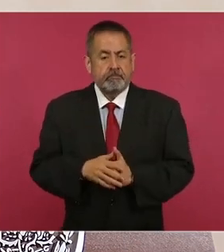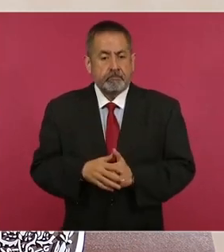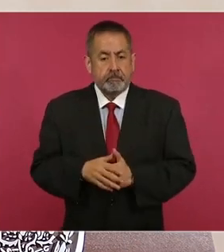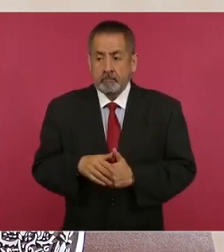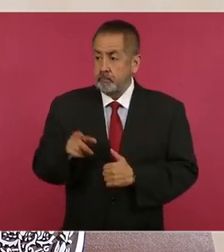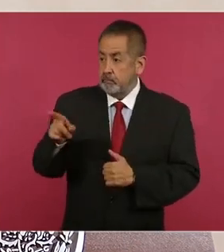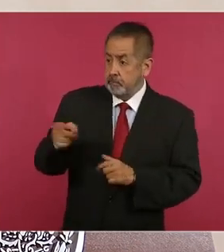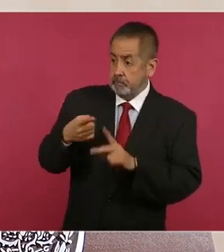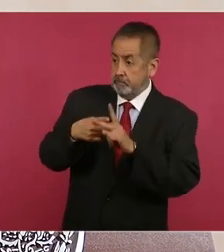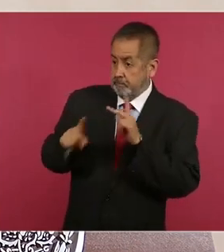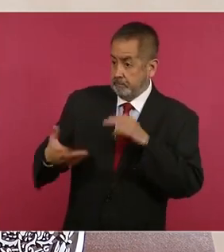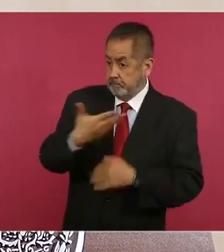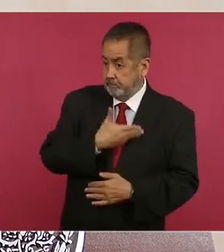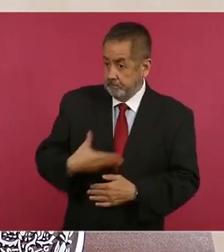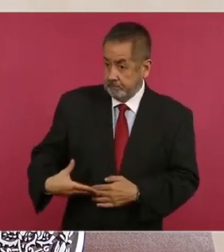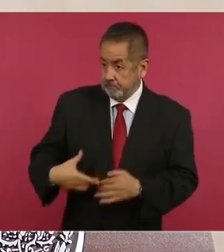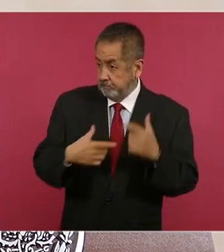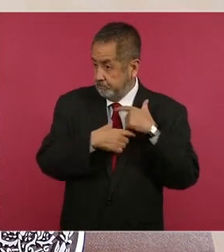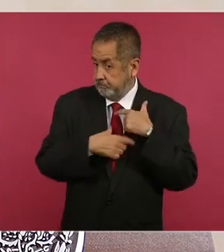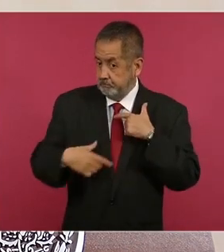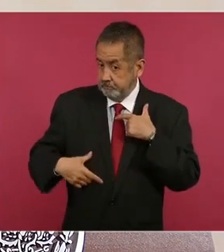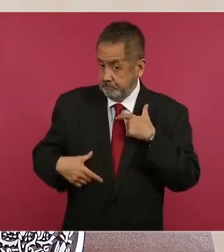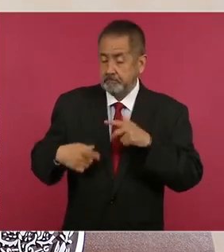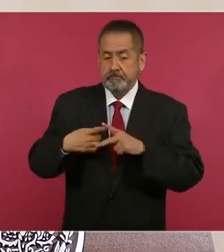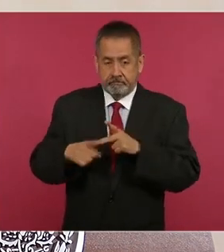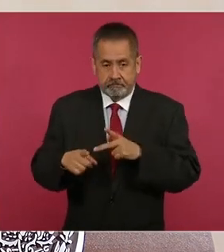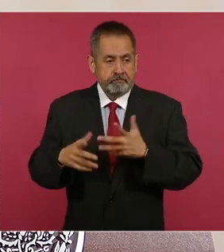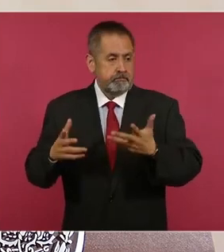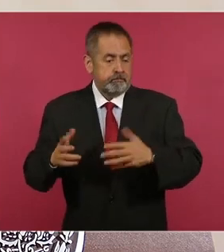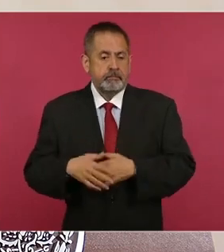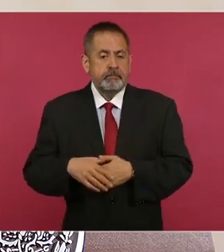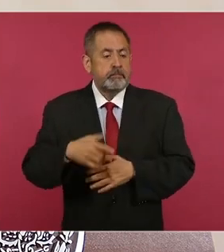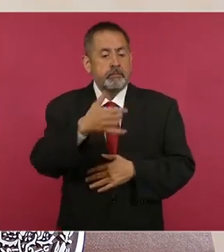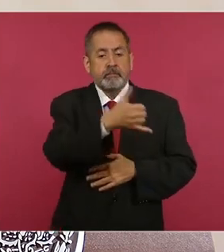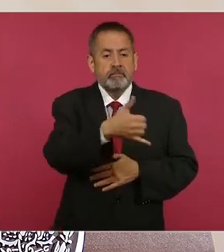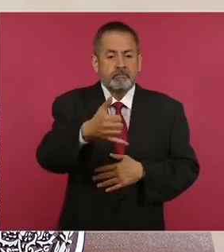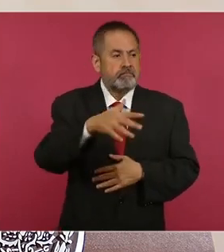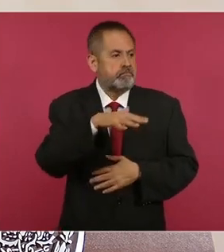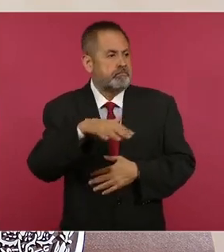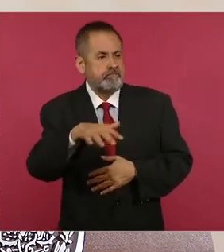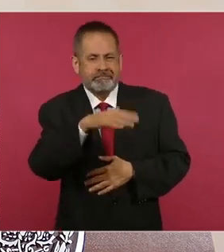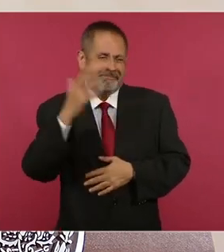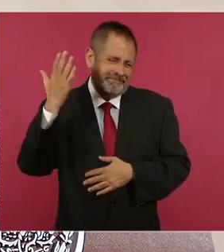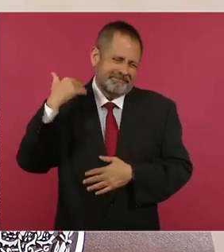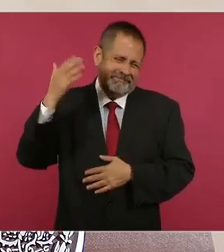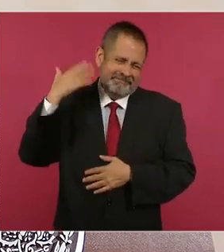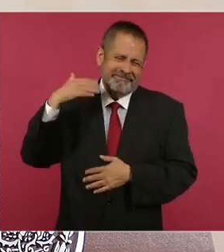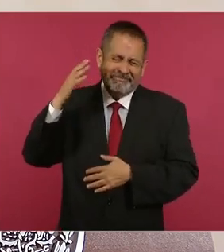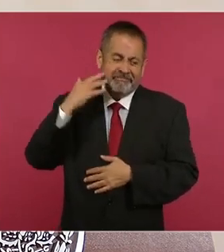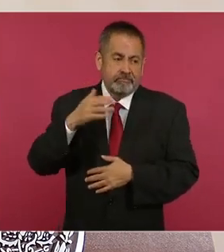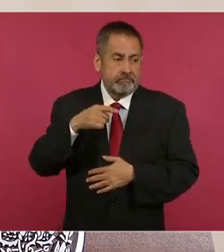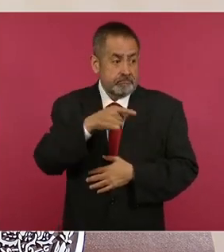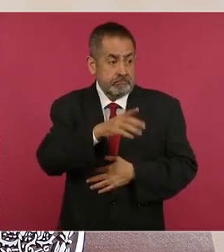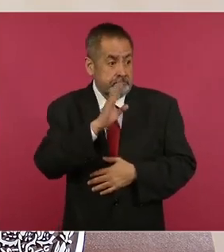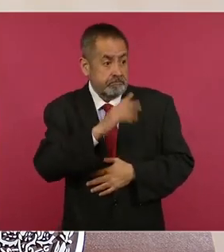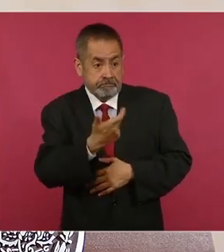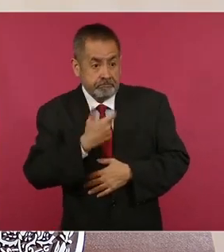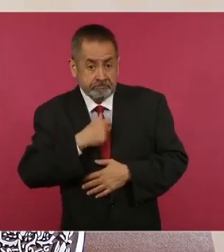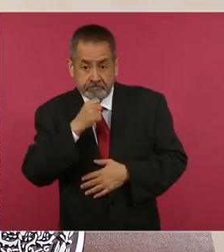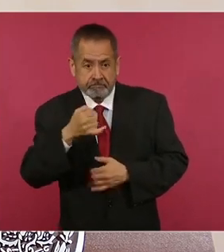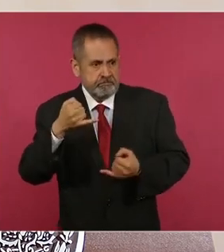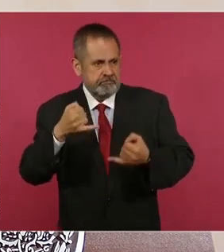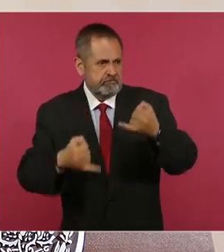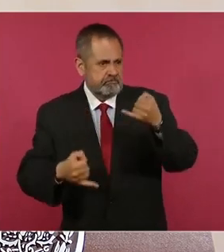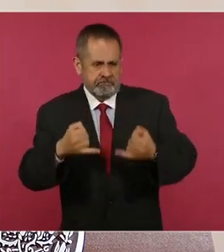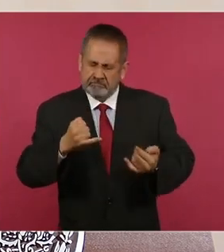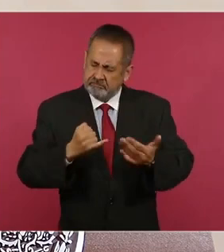llegada y como usted nos los pidió, en el Infonavit se cancelaron los juicios masivos que se hacían antes y que muchos de ustedes han dado cuenta en